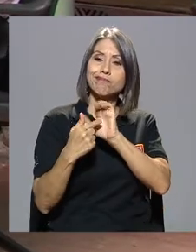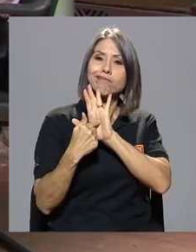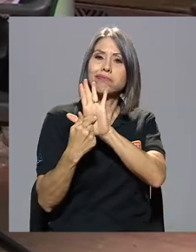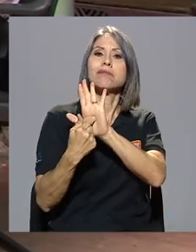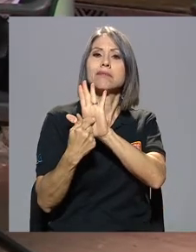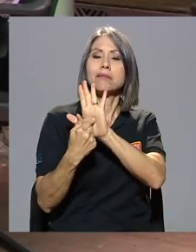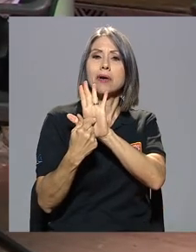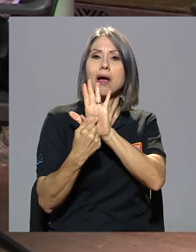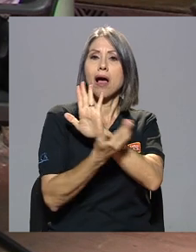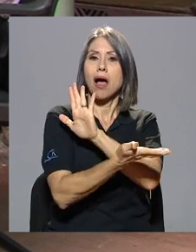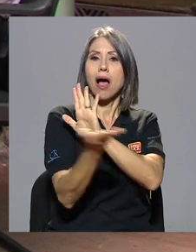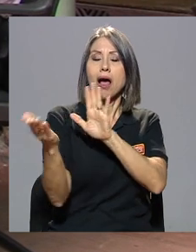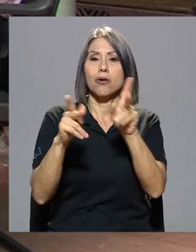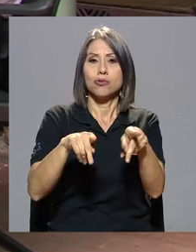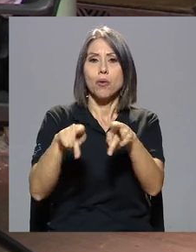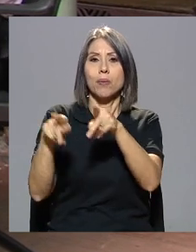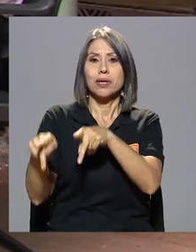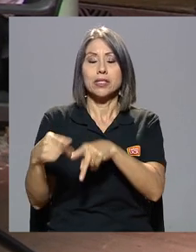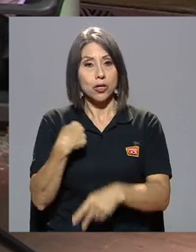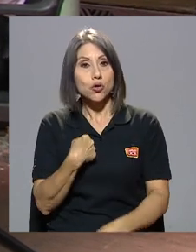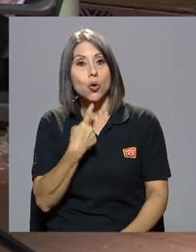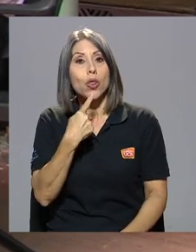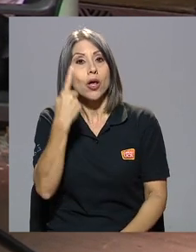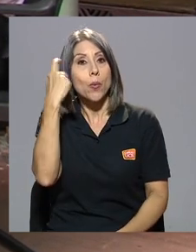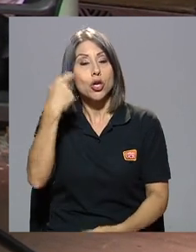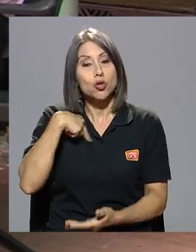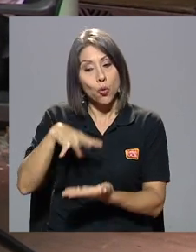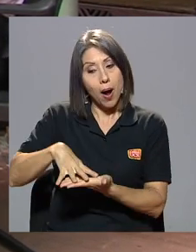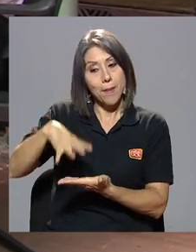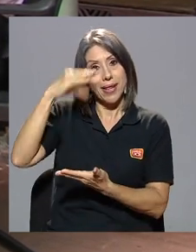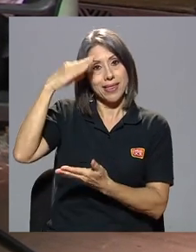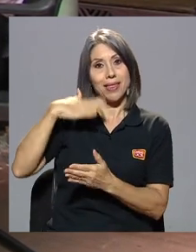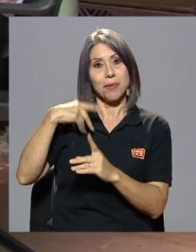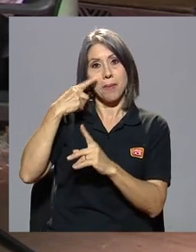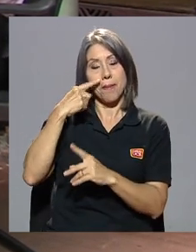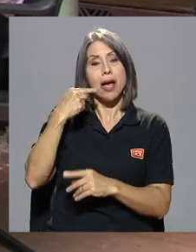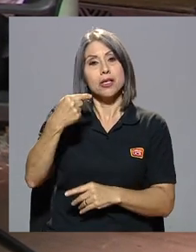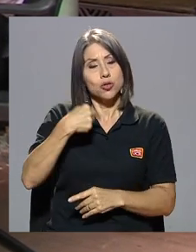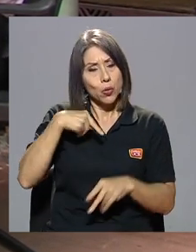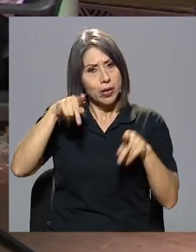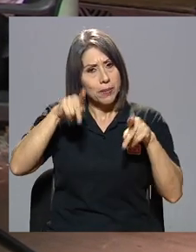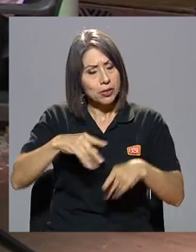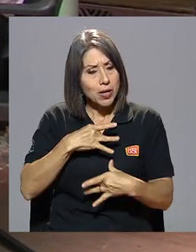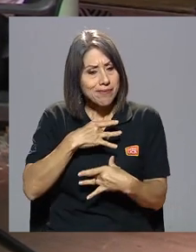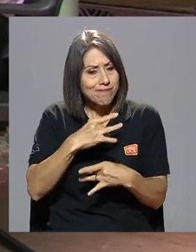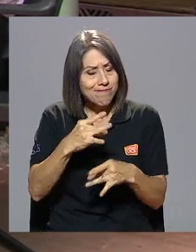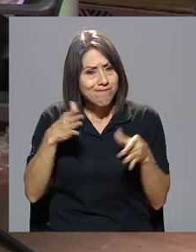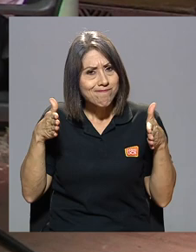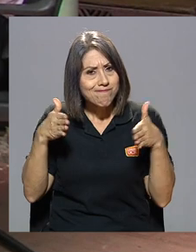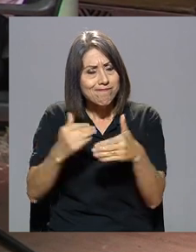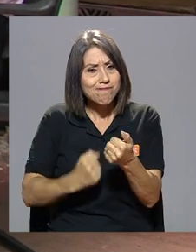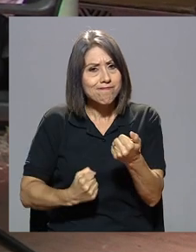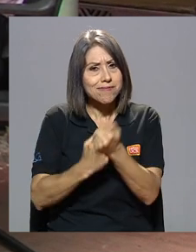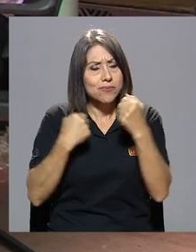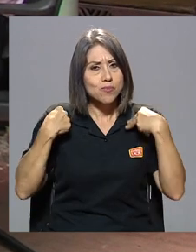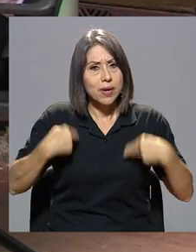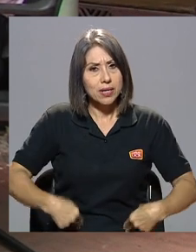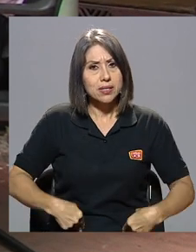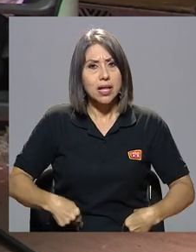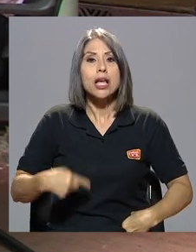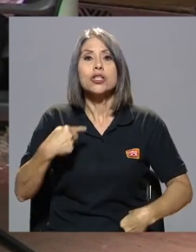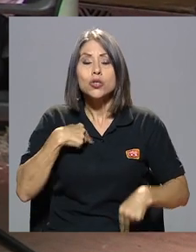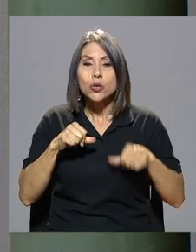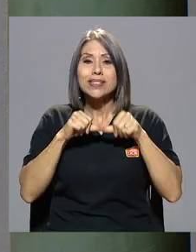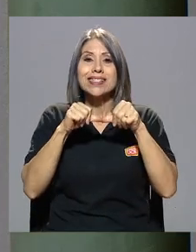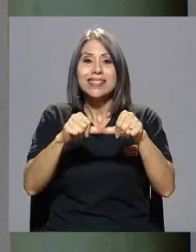reivindicar a los hombres lo digo porque lo aprendí de mi padre yo era una persona humanista y yo sigo creyendo